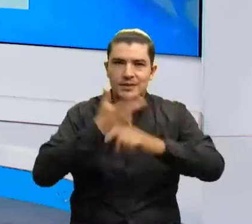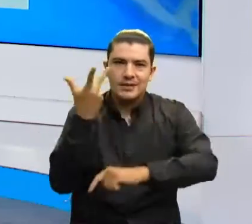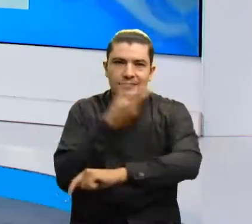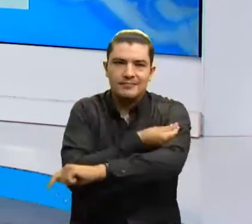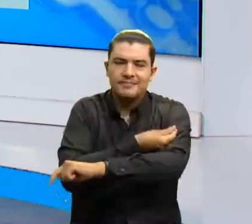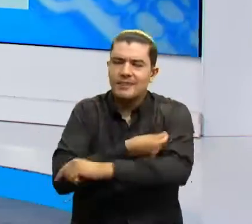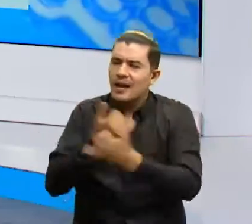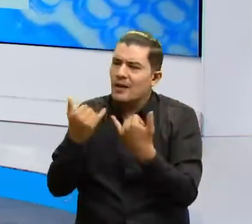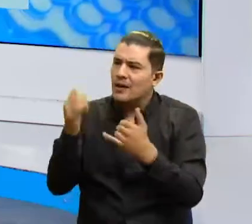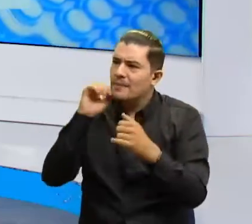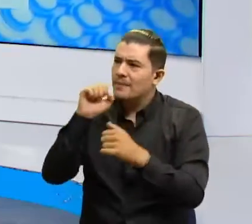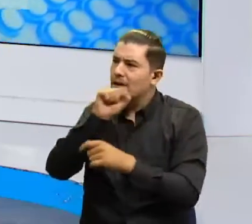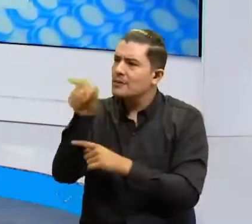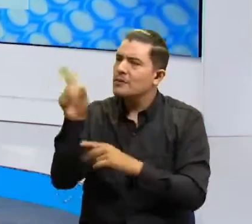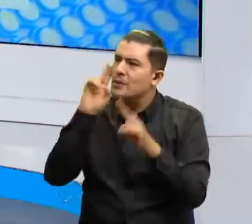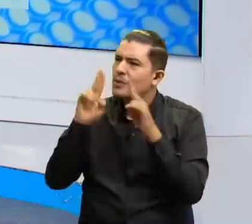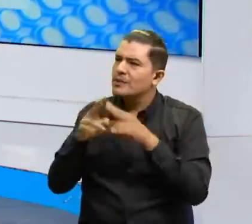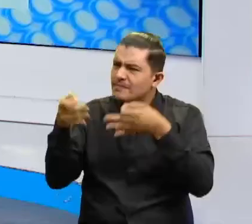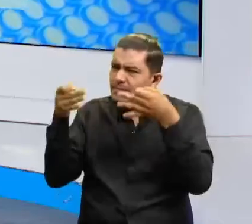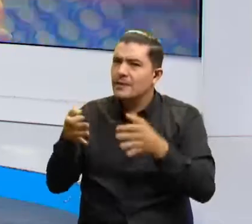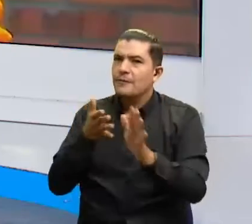¿Qué detalles se conocen de este anuncio?